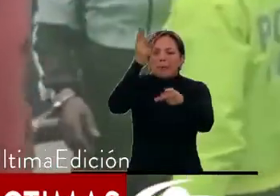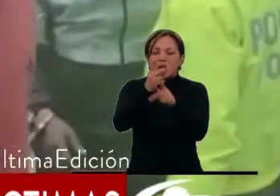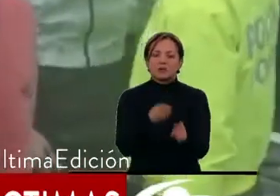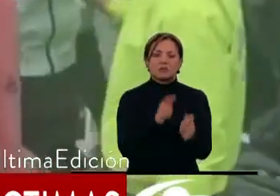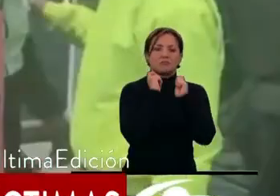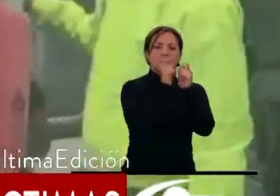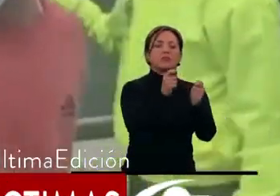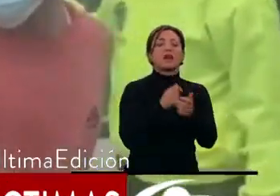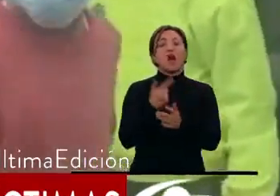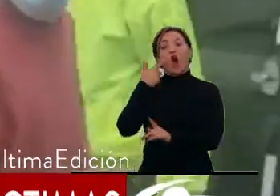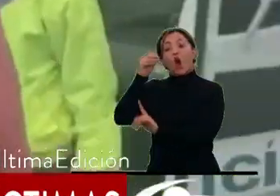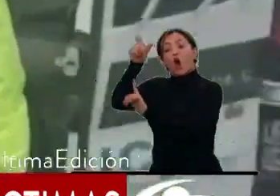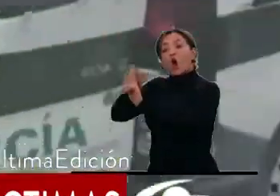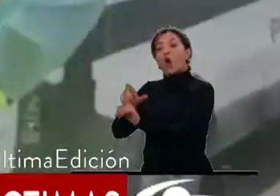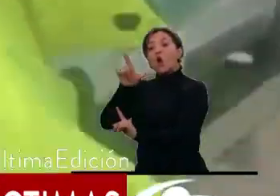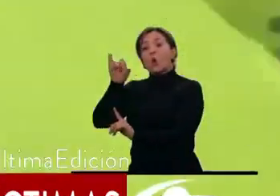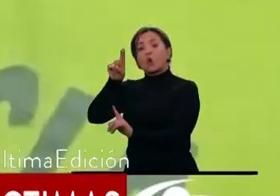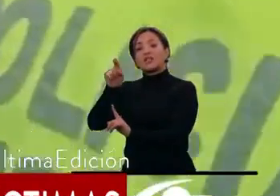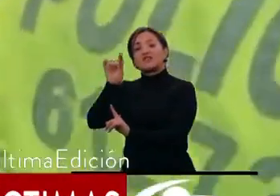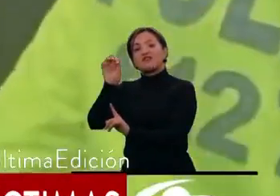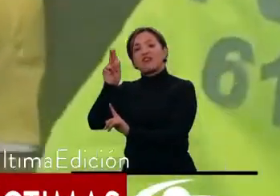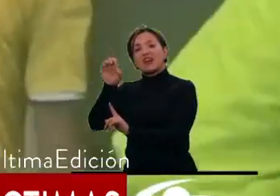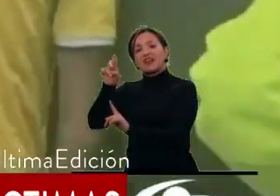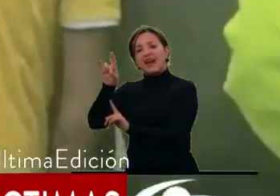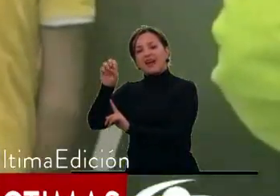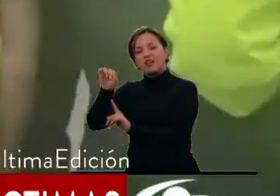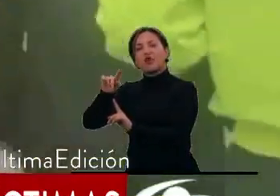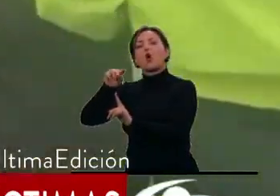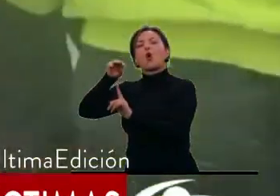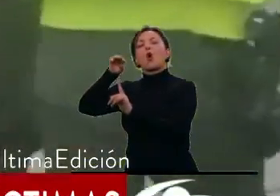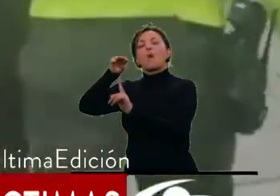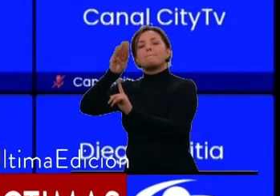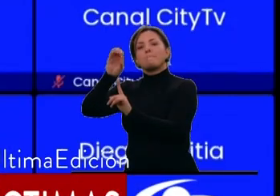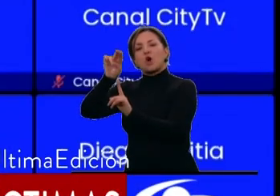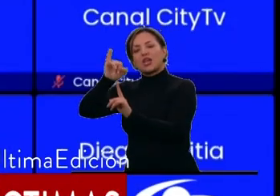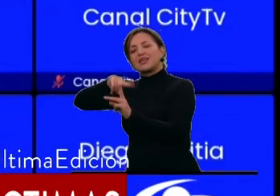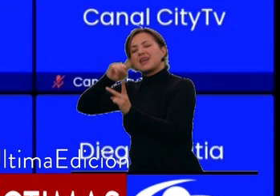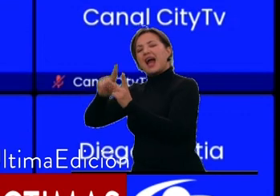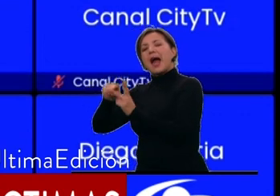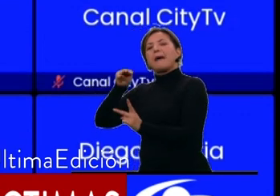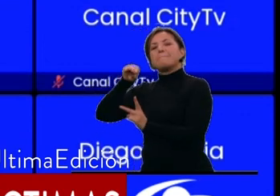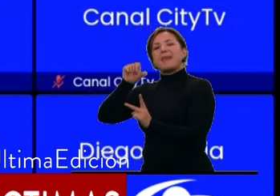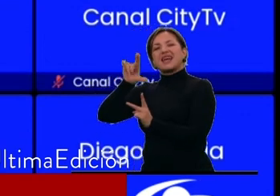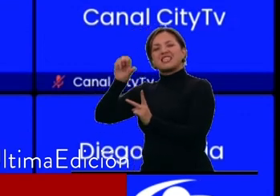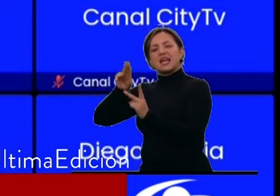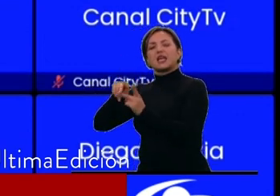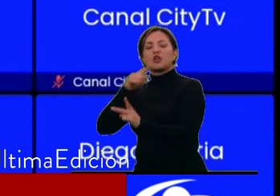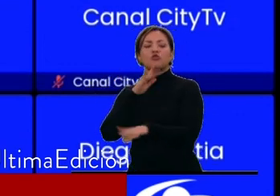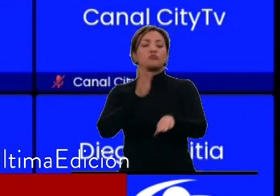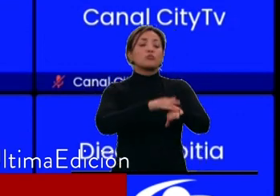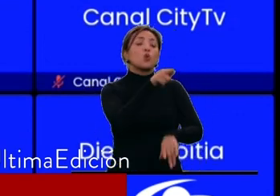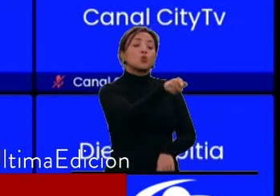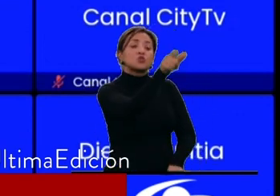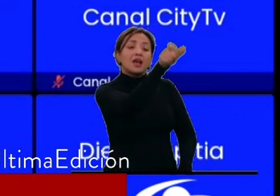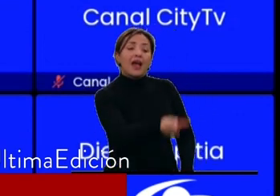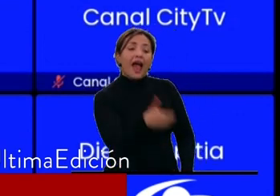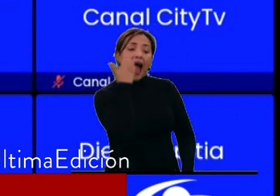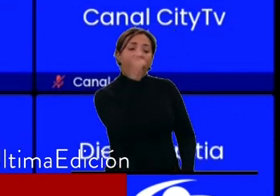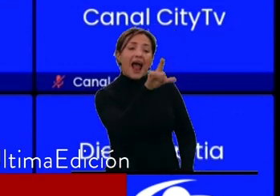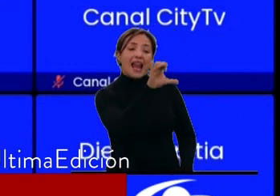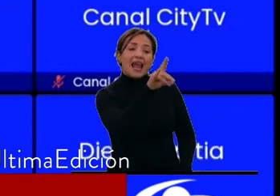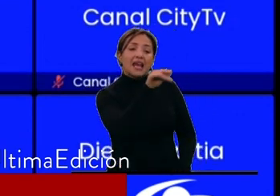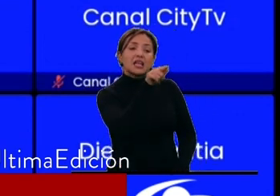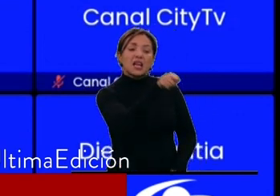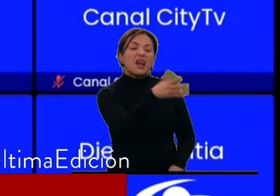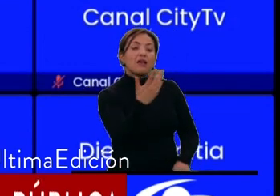El señor Luis Fernando Bonilla, Luis Fernando Mayerino, le indica a usted, señora Lady Joana Bustos Urrego, que los